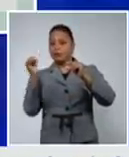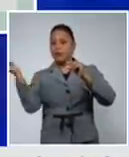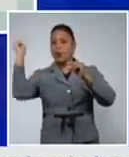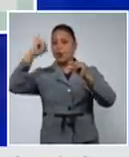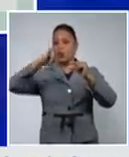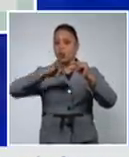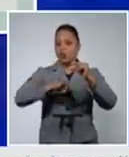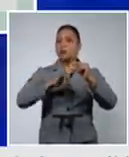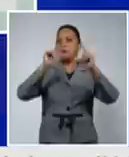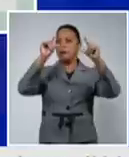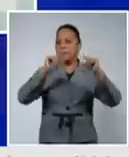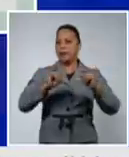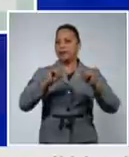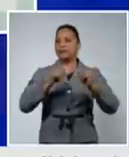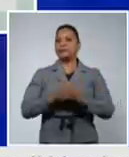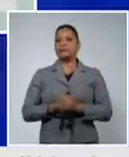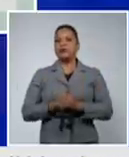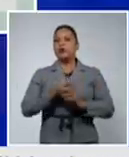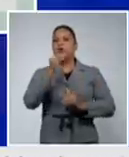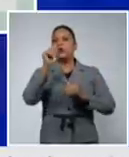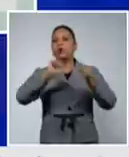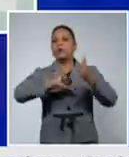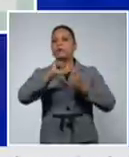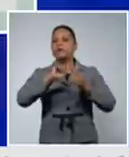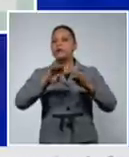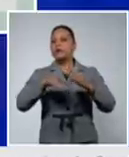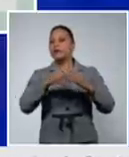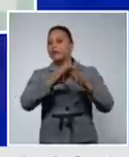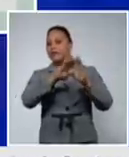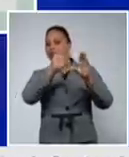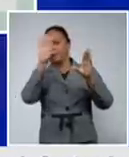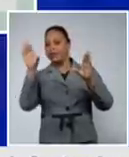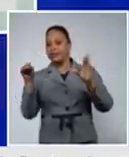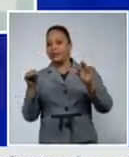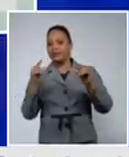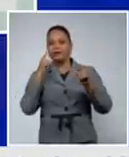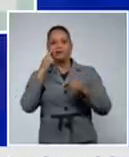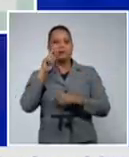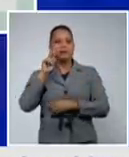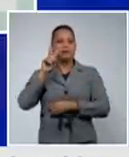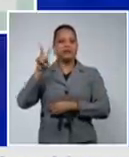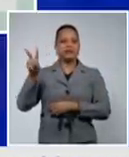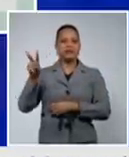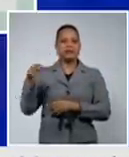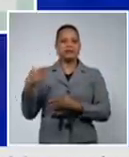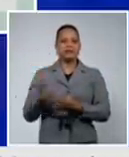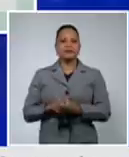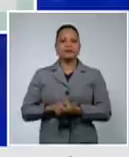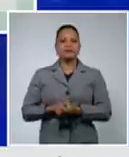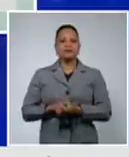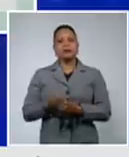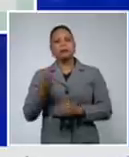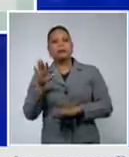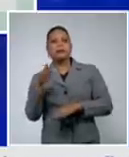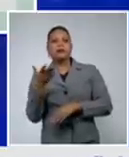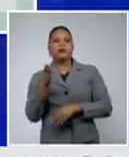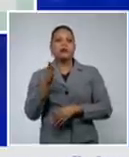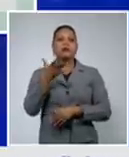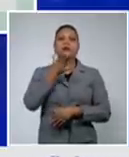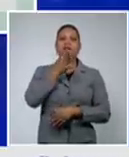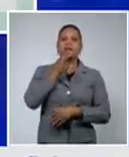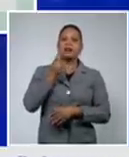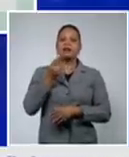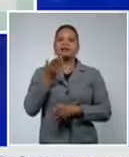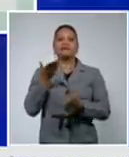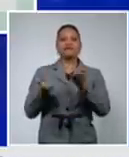Y en el comportamiento del día, pues ahí se ve que es prácticamente similar a lo